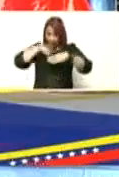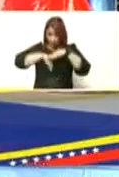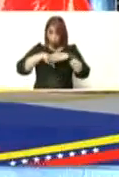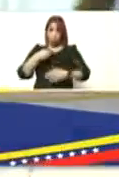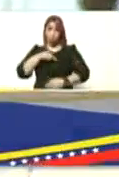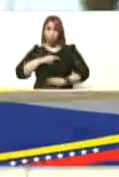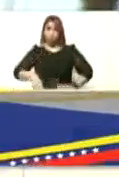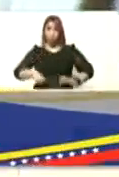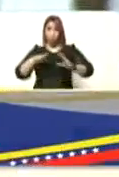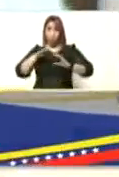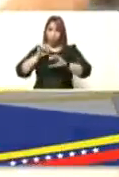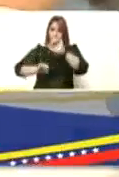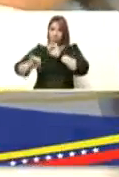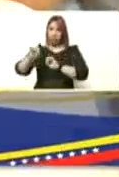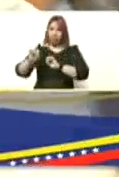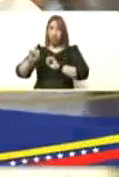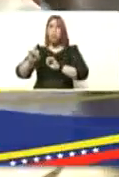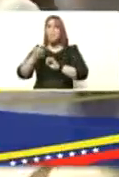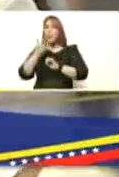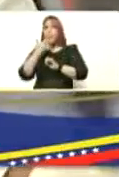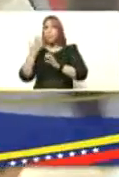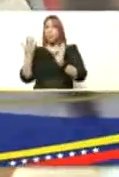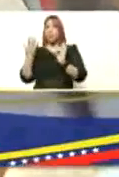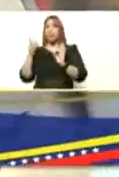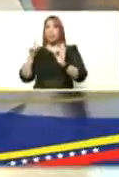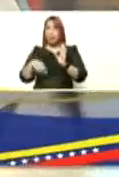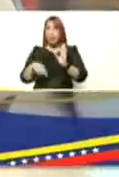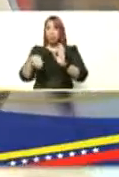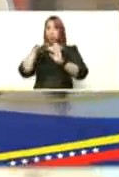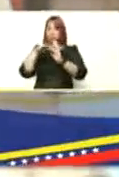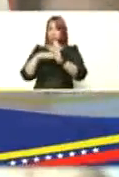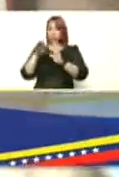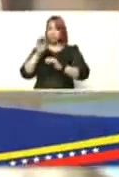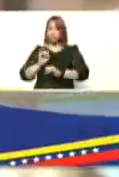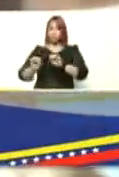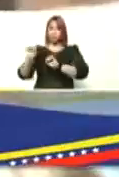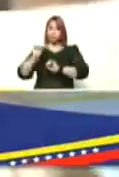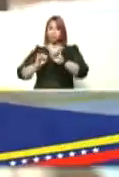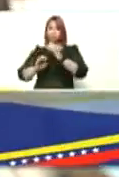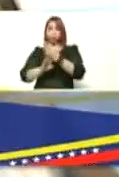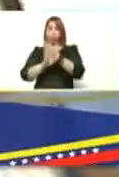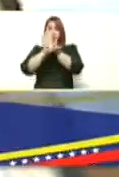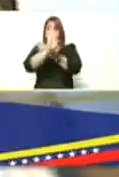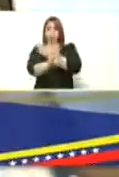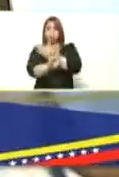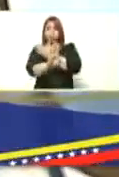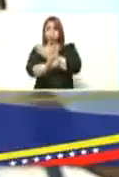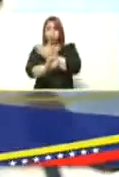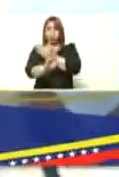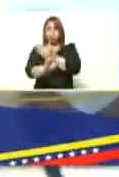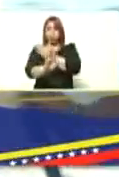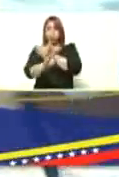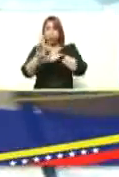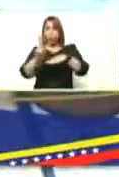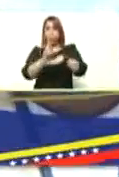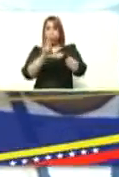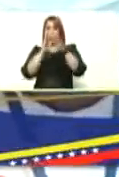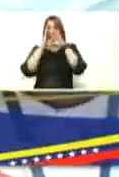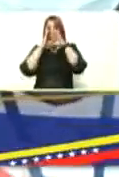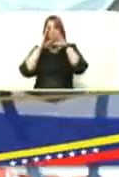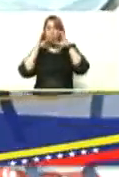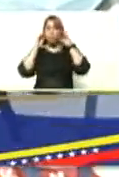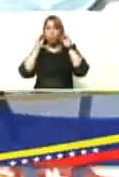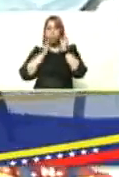del virus además el uso de las medidas de prevención el distanciamiento físico el uso de la mascarilla y la